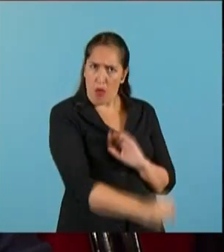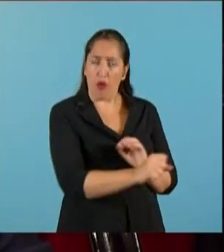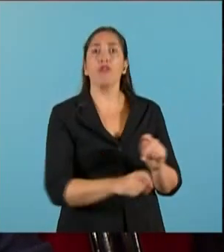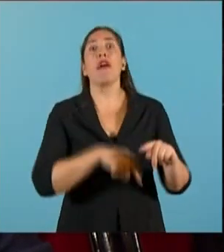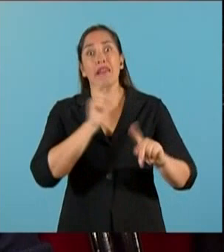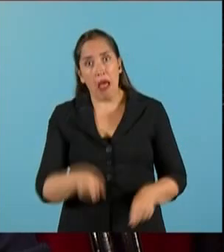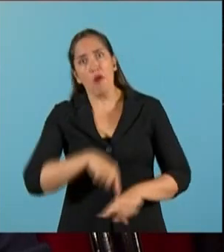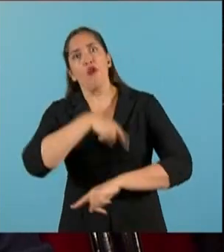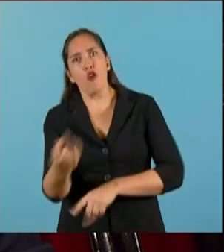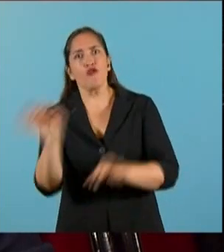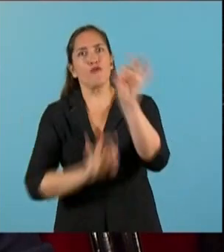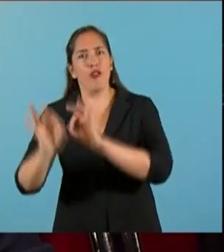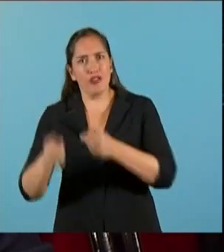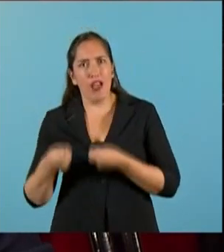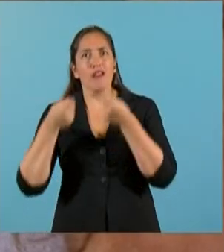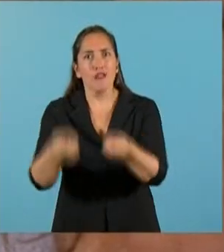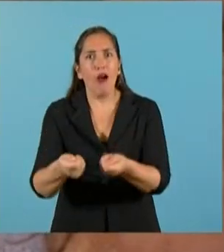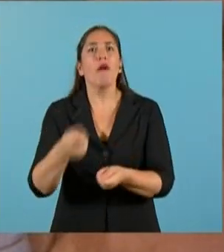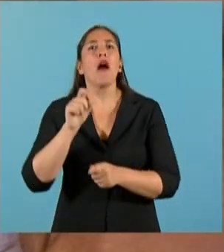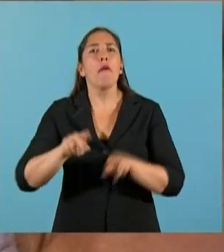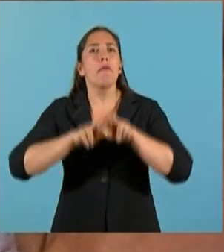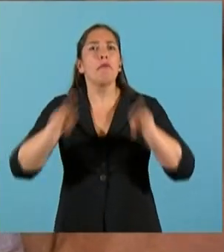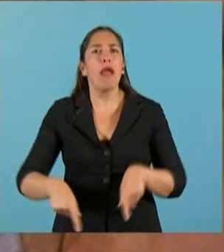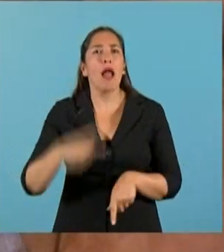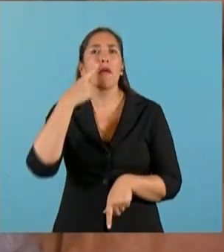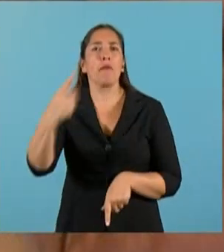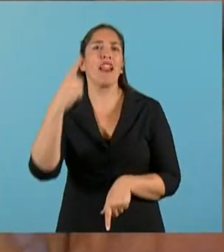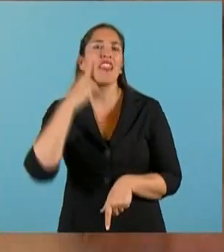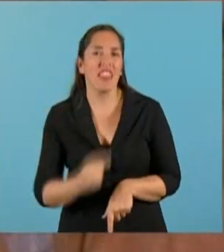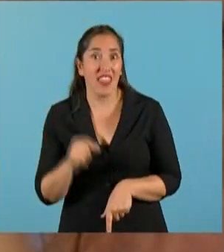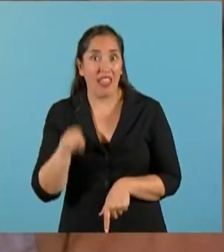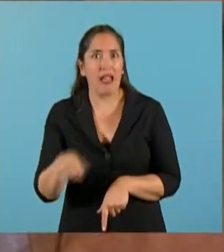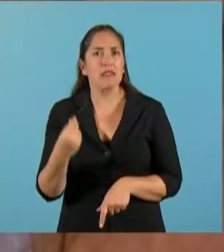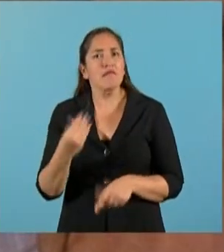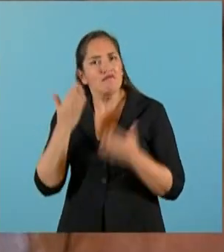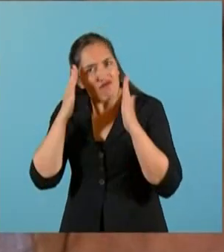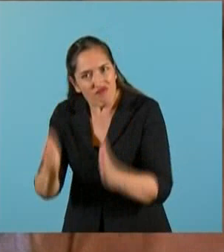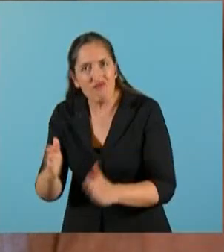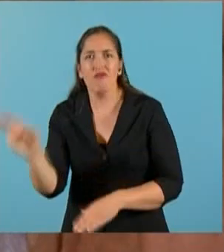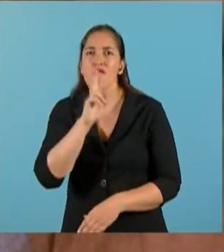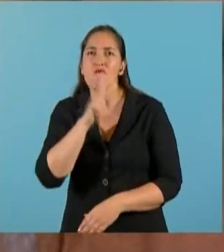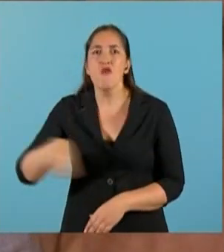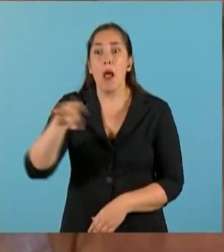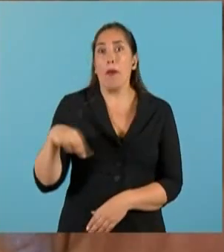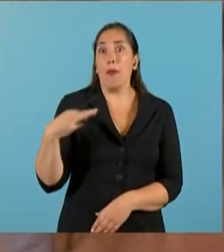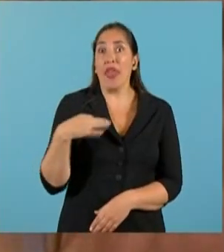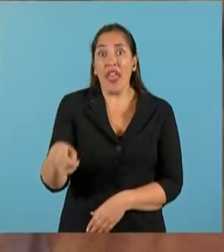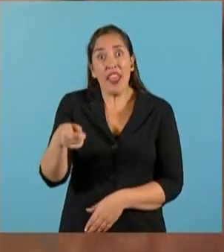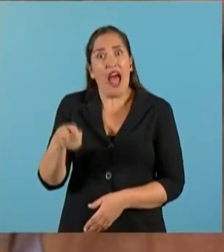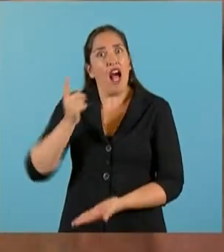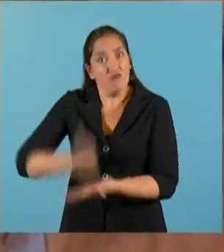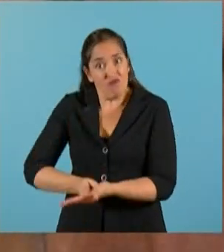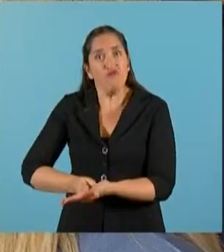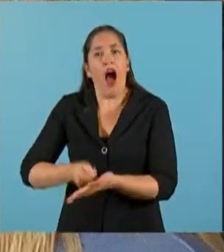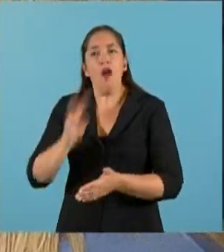de ley que instaure el Plan de los Mil Días para garantizar la atención y el cuidado integral de la vida y la salud de